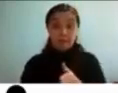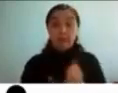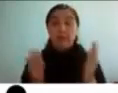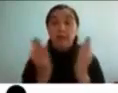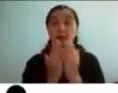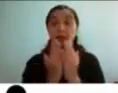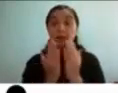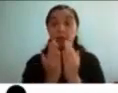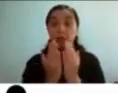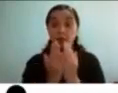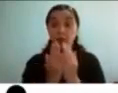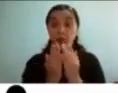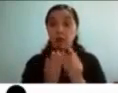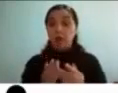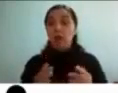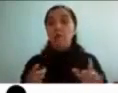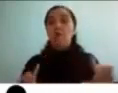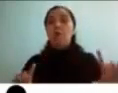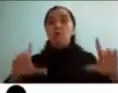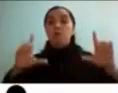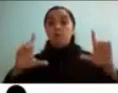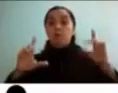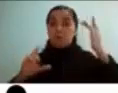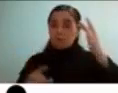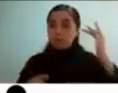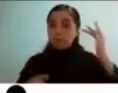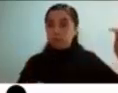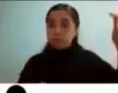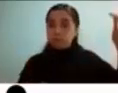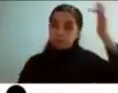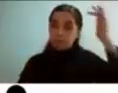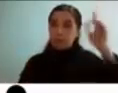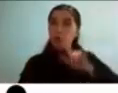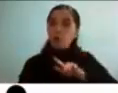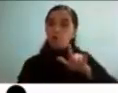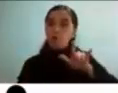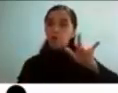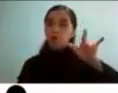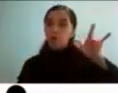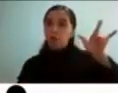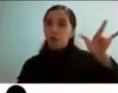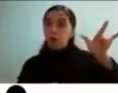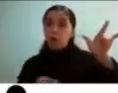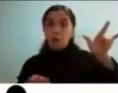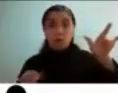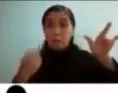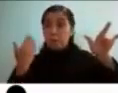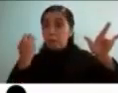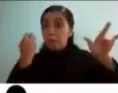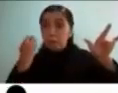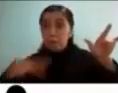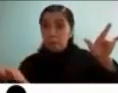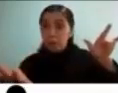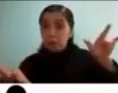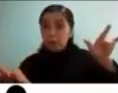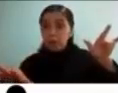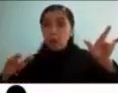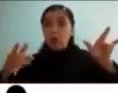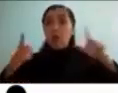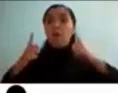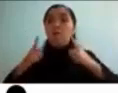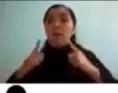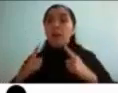ahora un doctorado en astrofísica pero ha perdido diez vuelos ya diez vuelos de entre las vacaciones etcétera porque